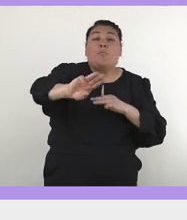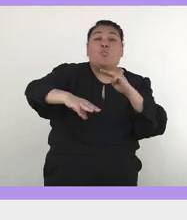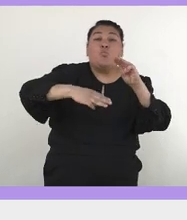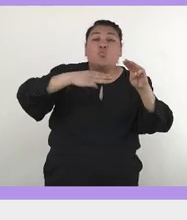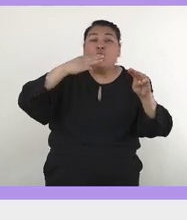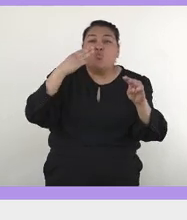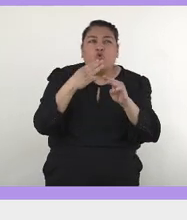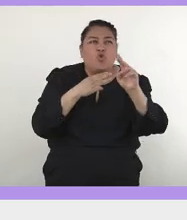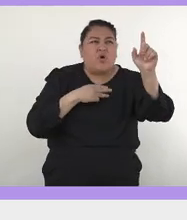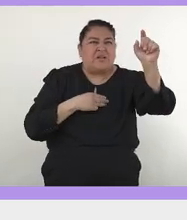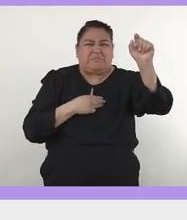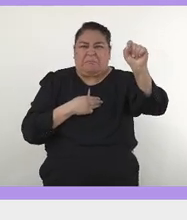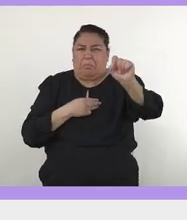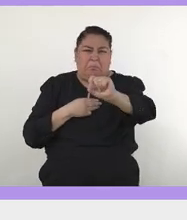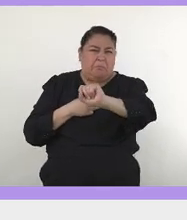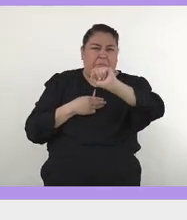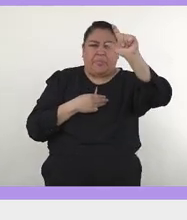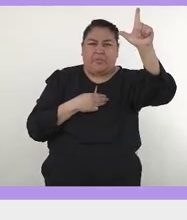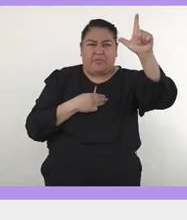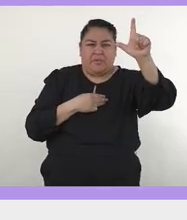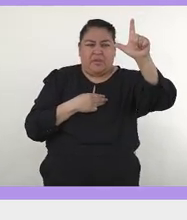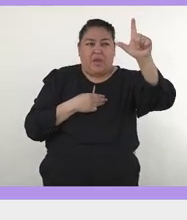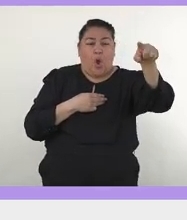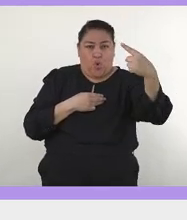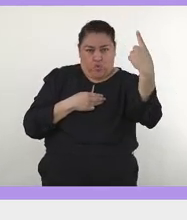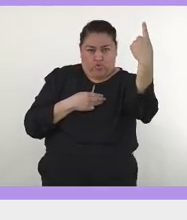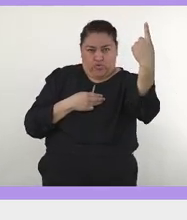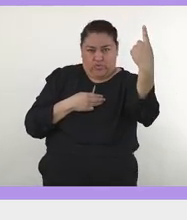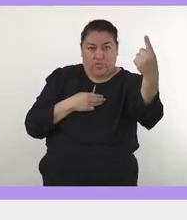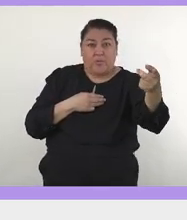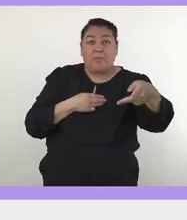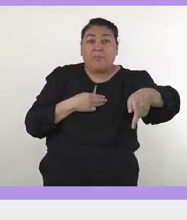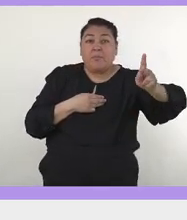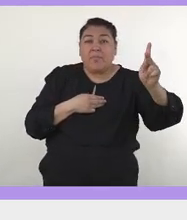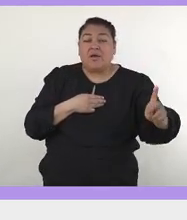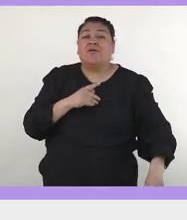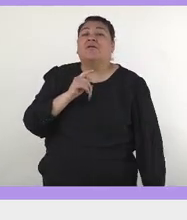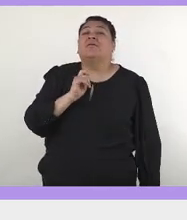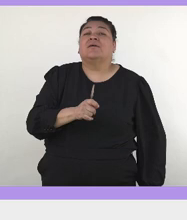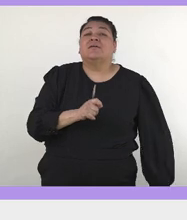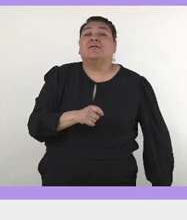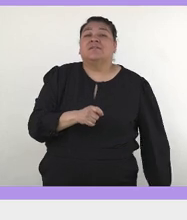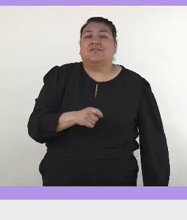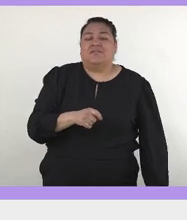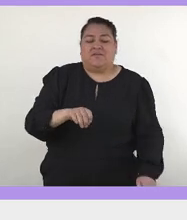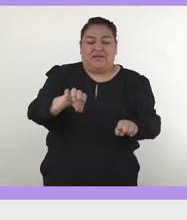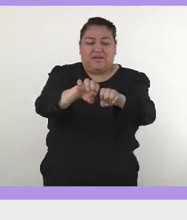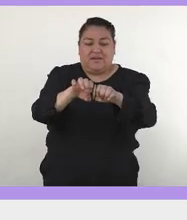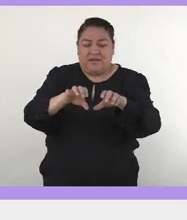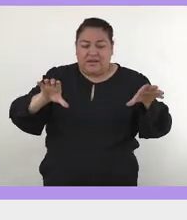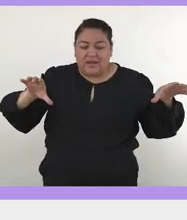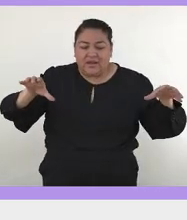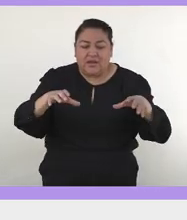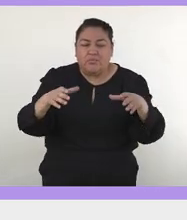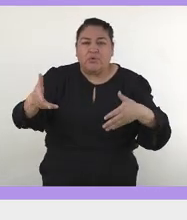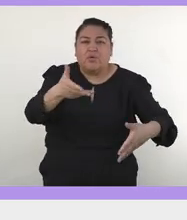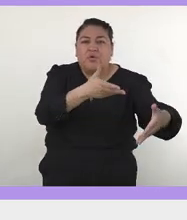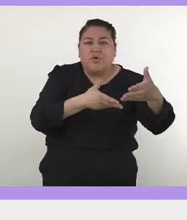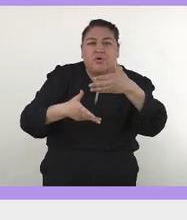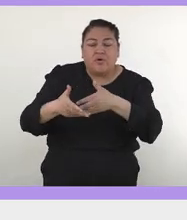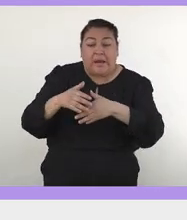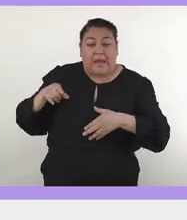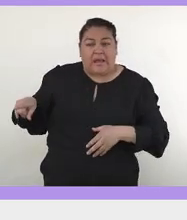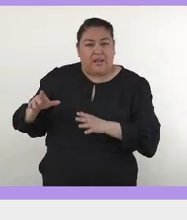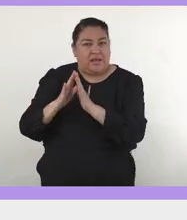pero que ellos eran un equipo. Y él abre ese libro diciendo, un jugador solo puede hacer algunas